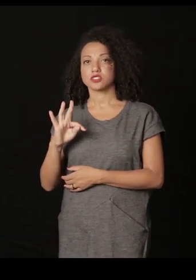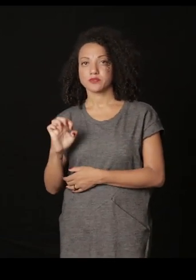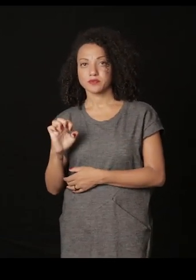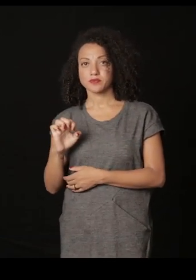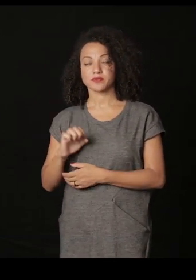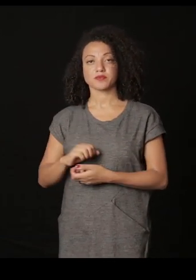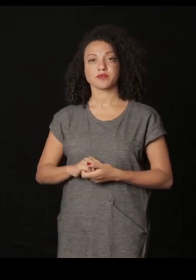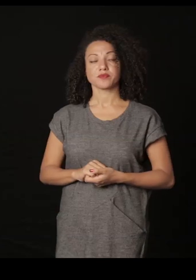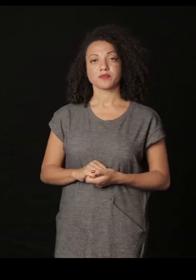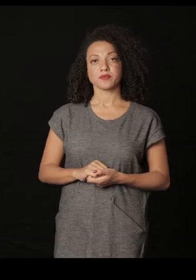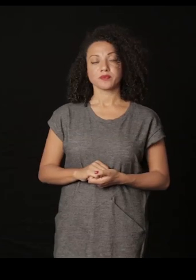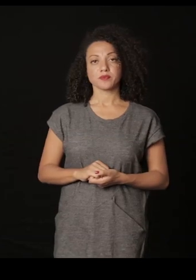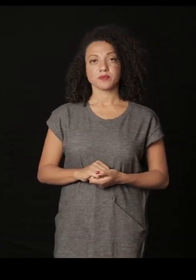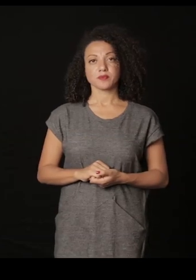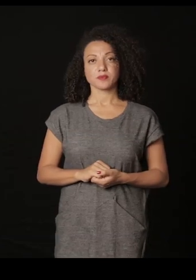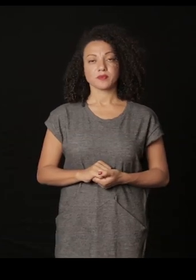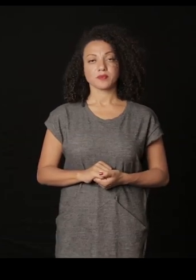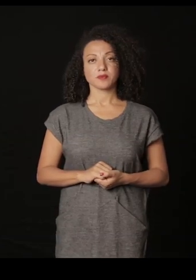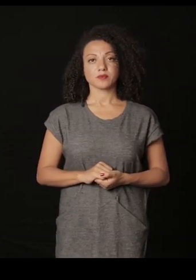ese cara tiene cistitis.